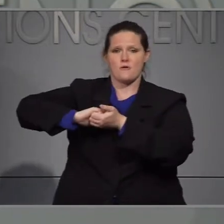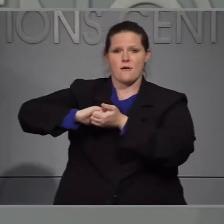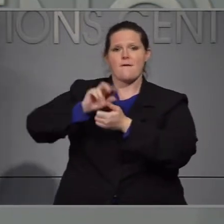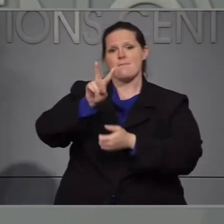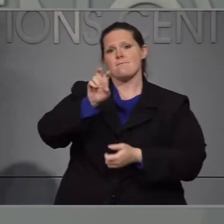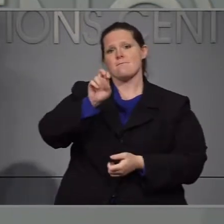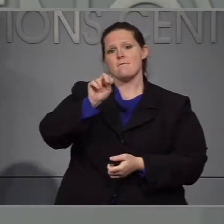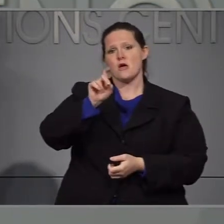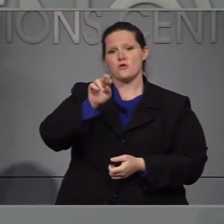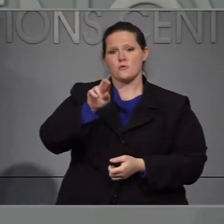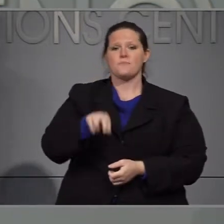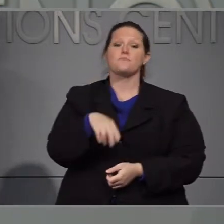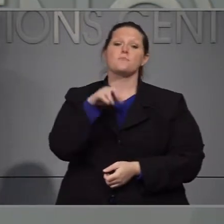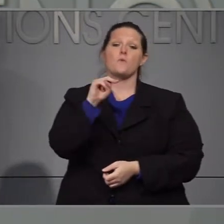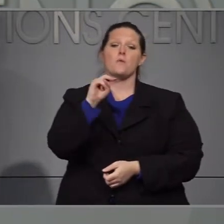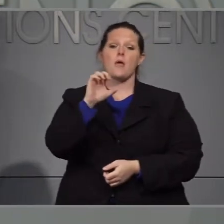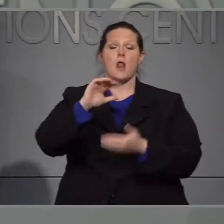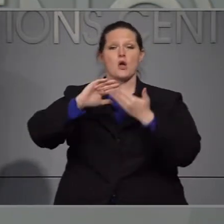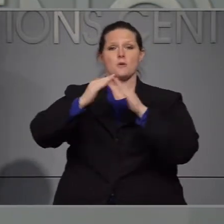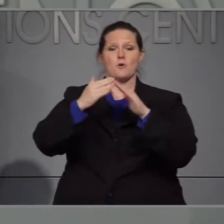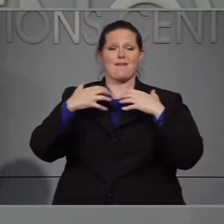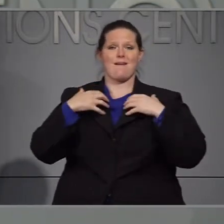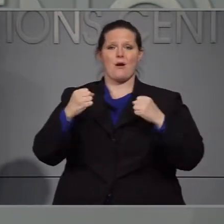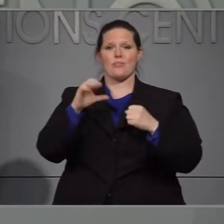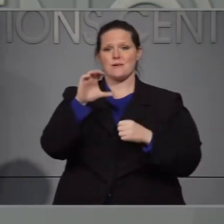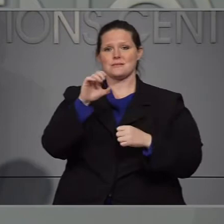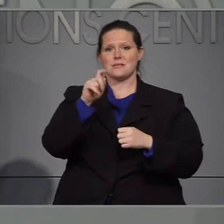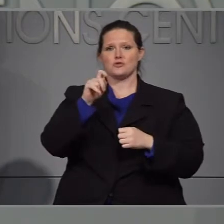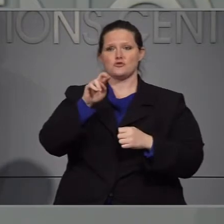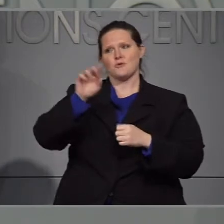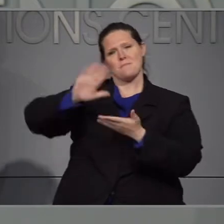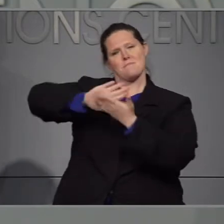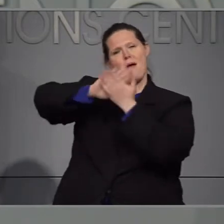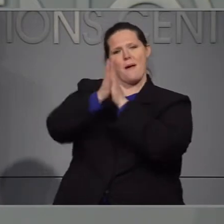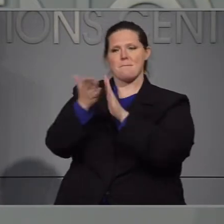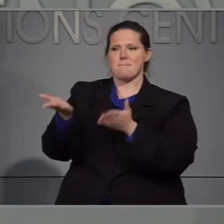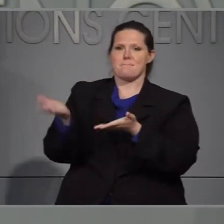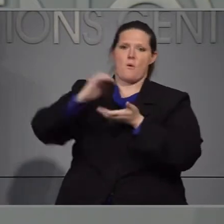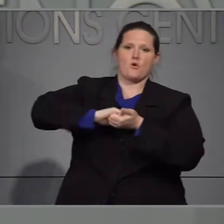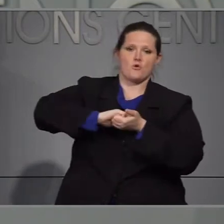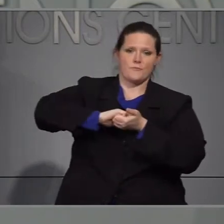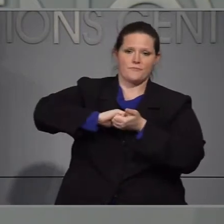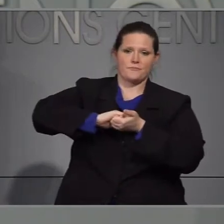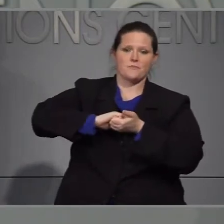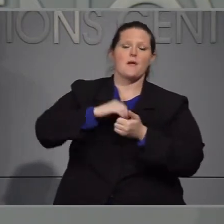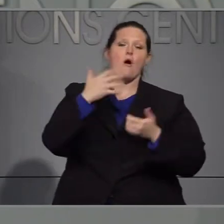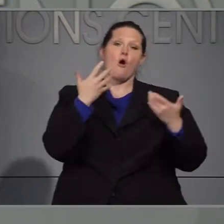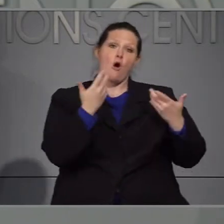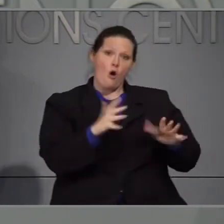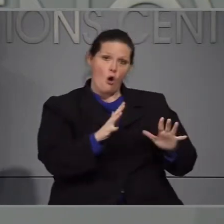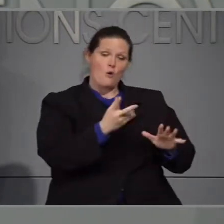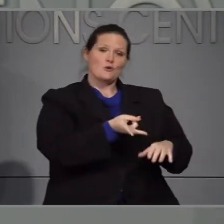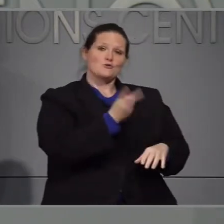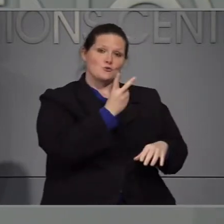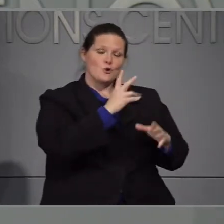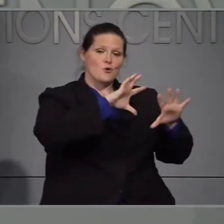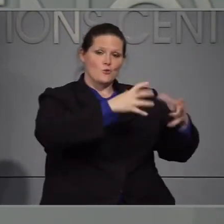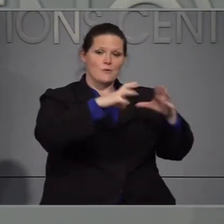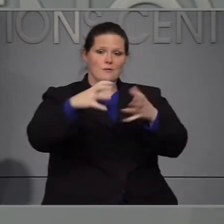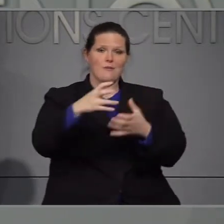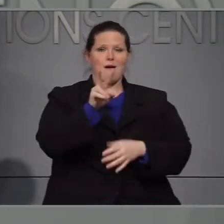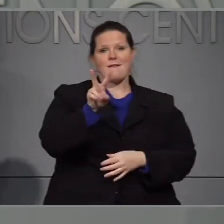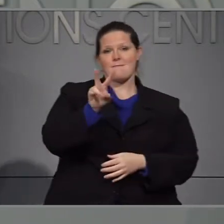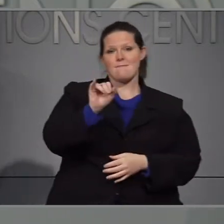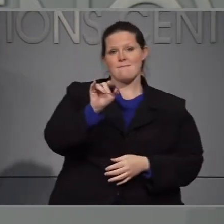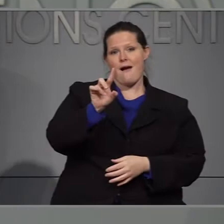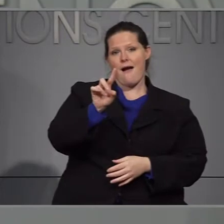históricamente marginadas. La organización no quiero la en la community health center asociación. Ellos se unen evidente